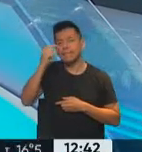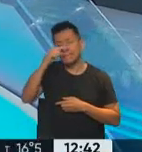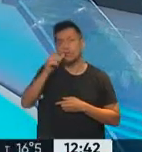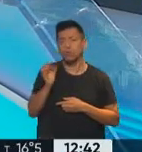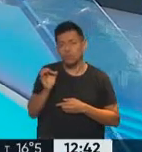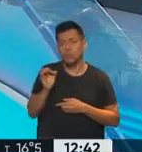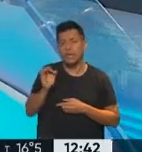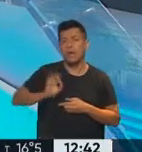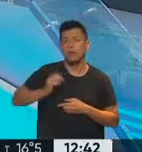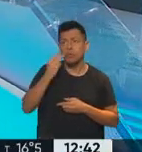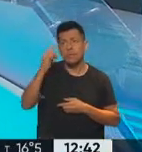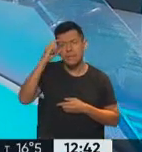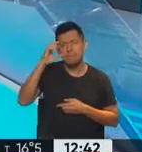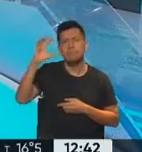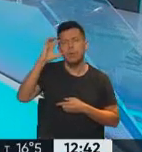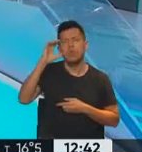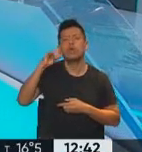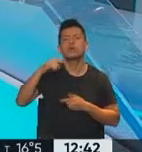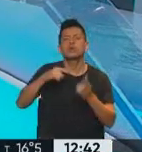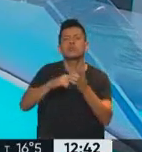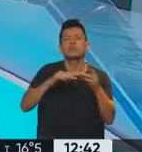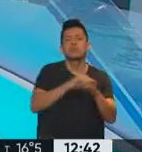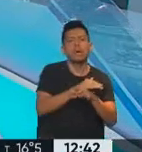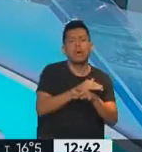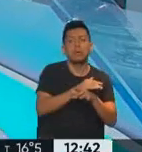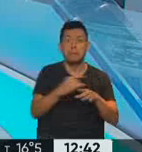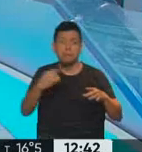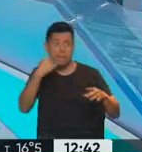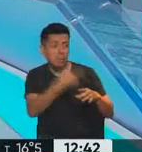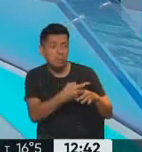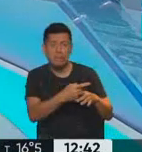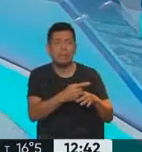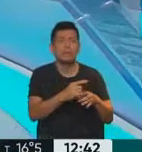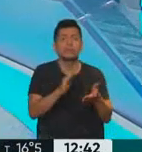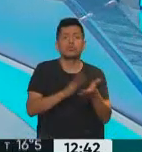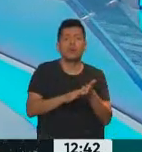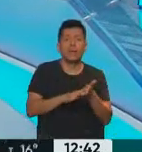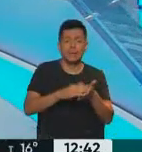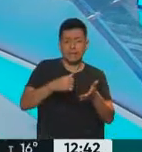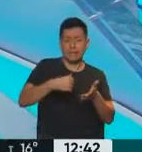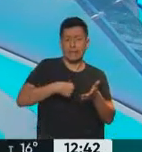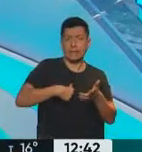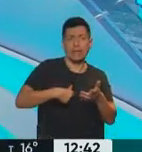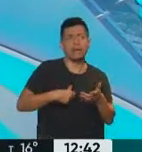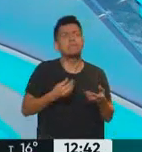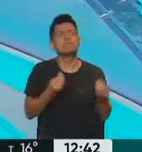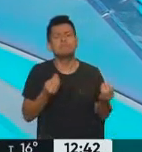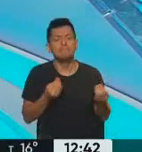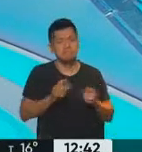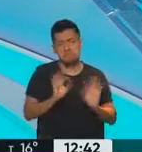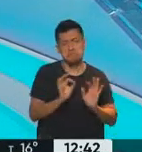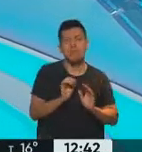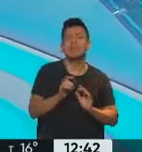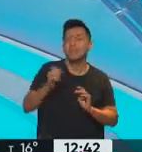2010, los que estábamos en ciudades no nos hacían esa pregunta sobre el autorreconocimiento, solamente en poblaciones